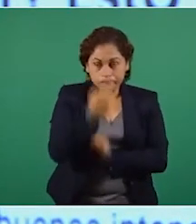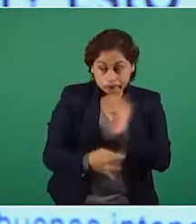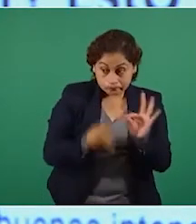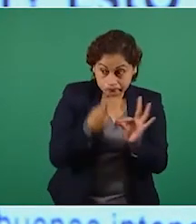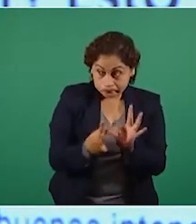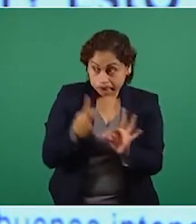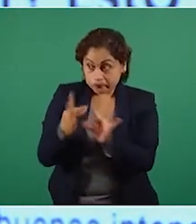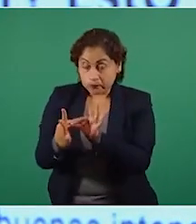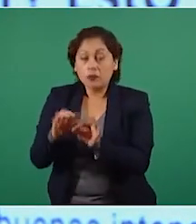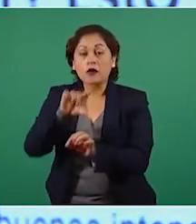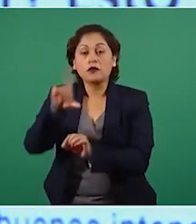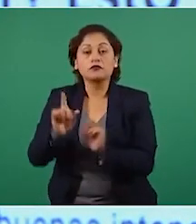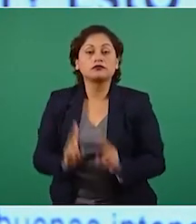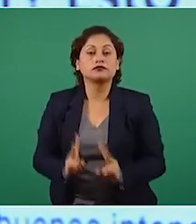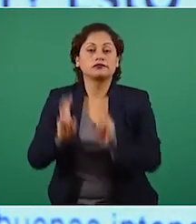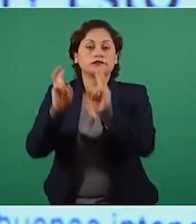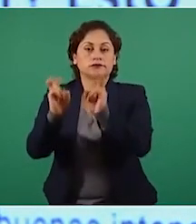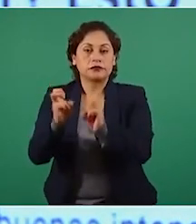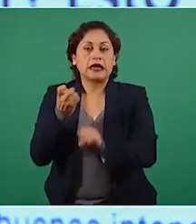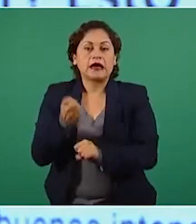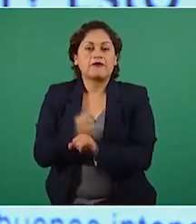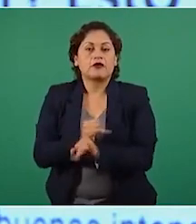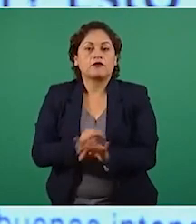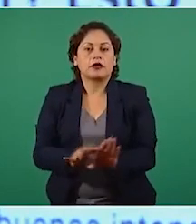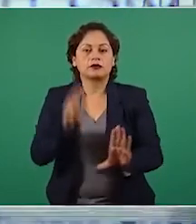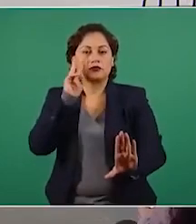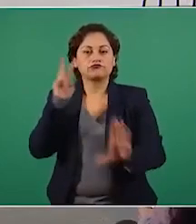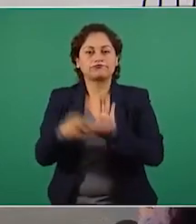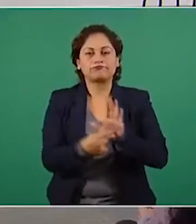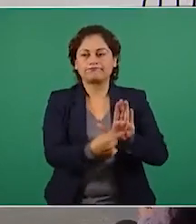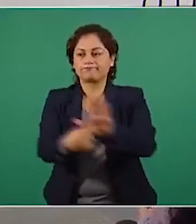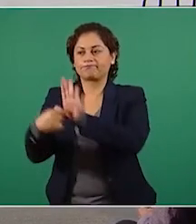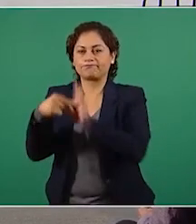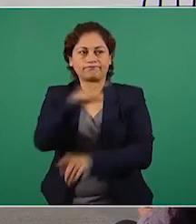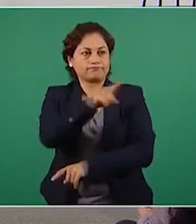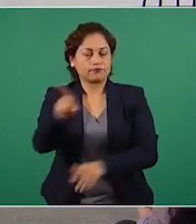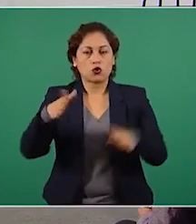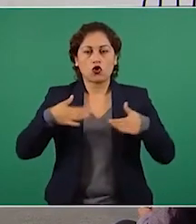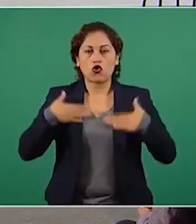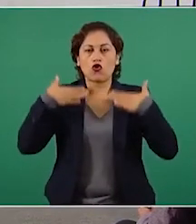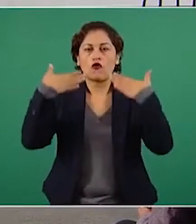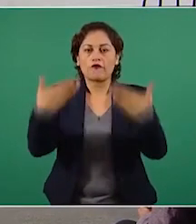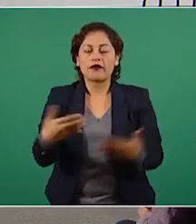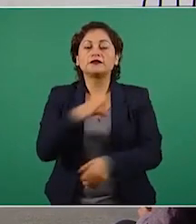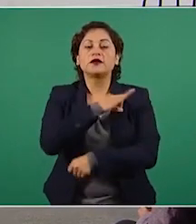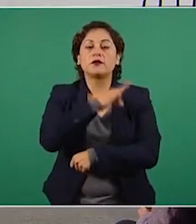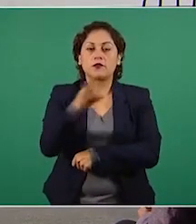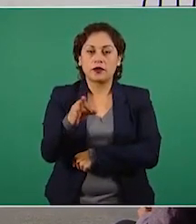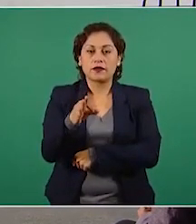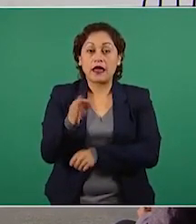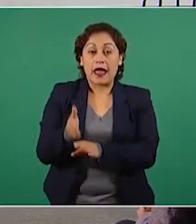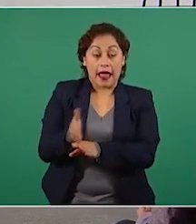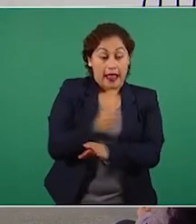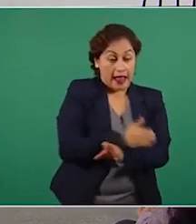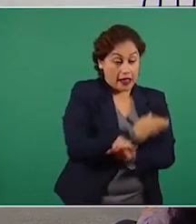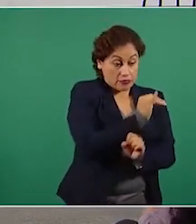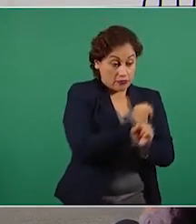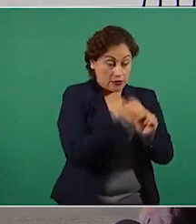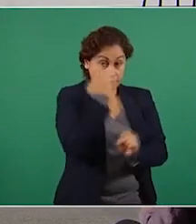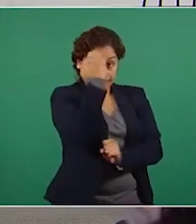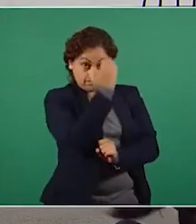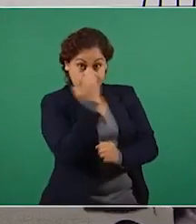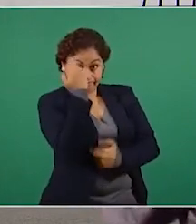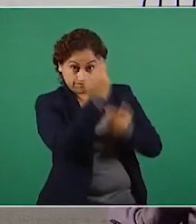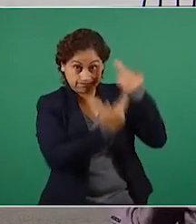para que la información sea transparente y confiable. Y se verifica en campo la información. El